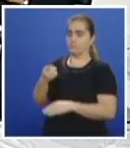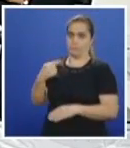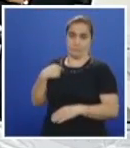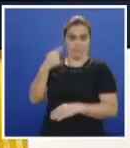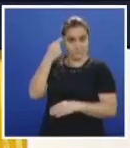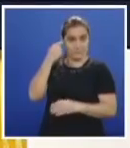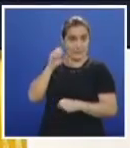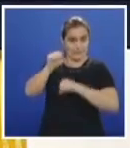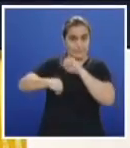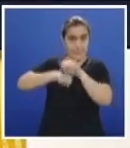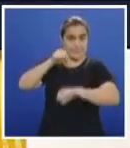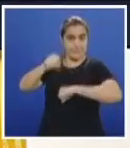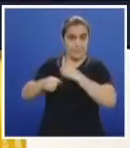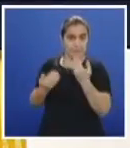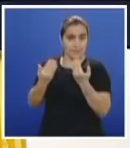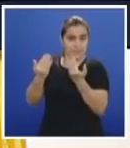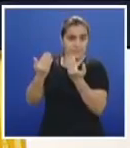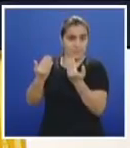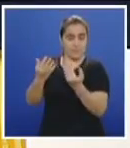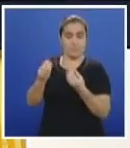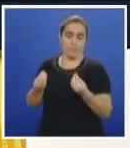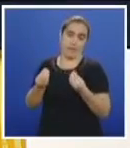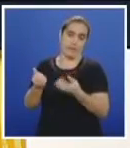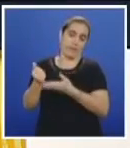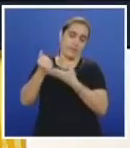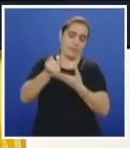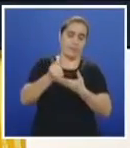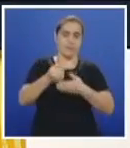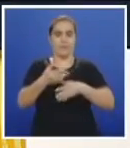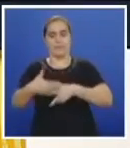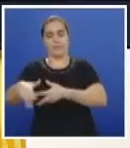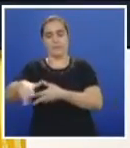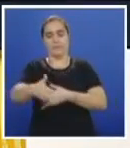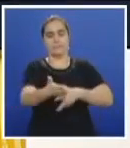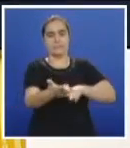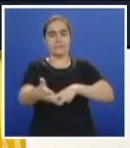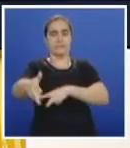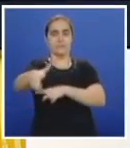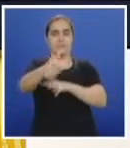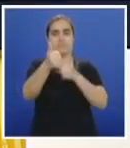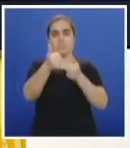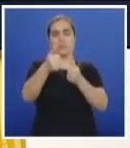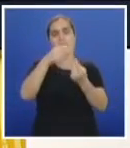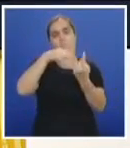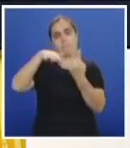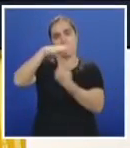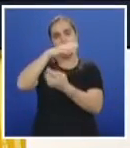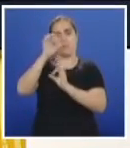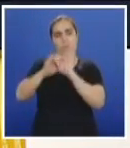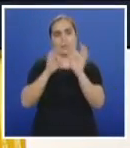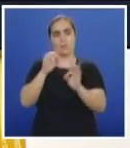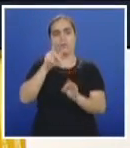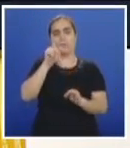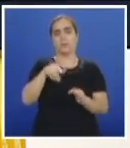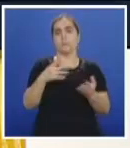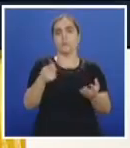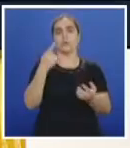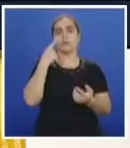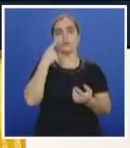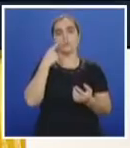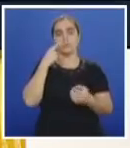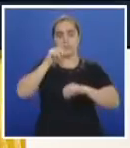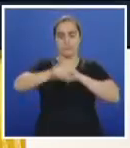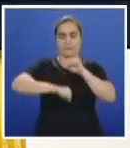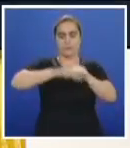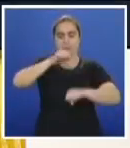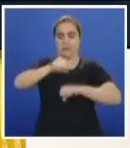supuesto, para mejorar la movilidad, también para ser amigables con el medio ambiente, pero también con las suficientes garantías en materia de movilidad